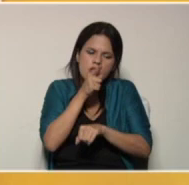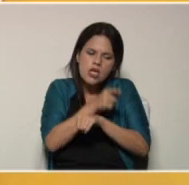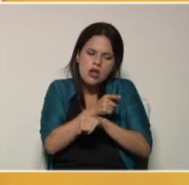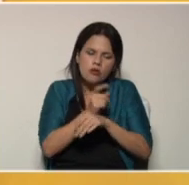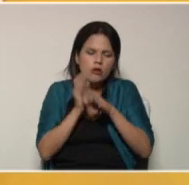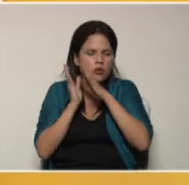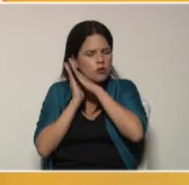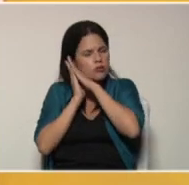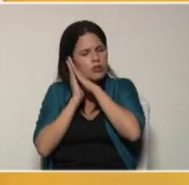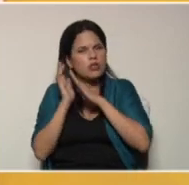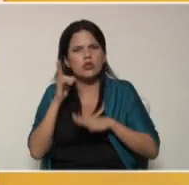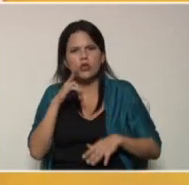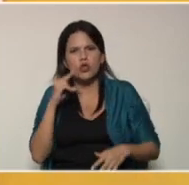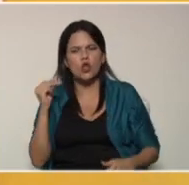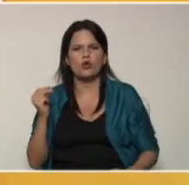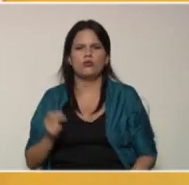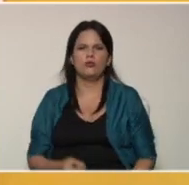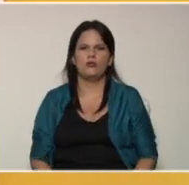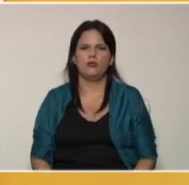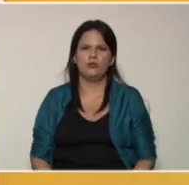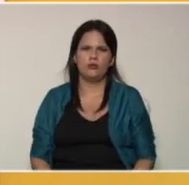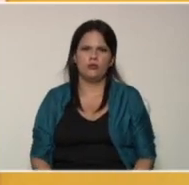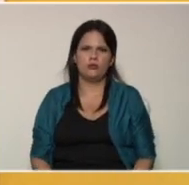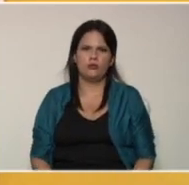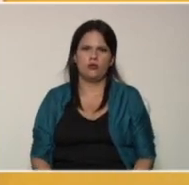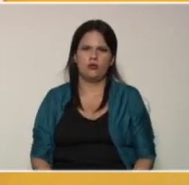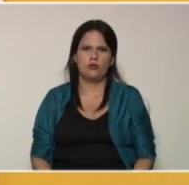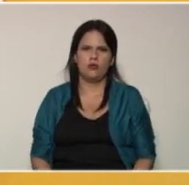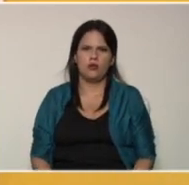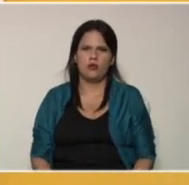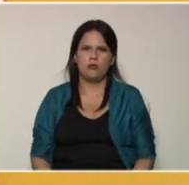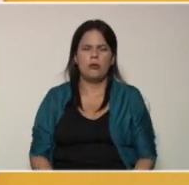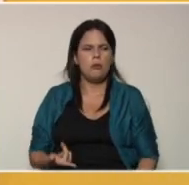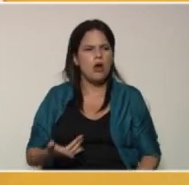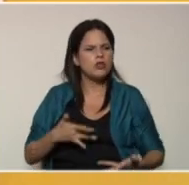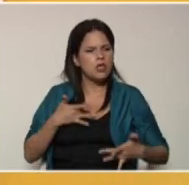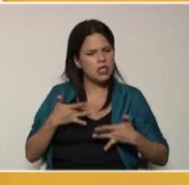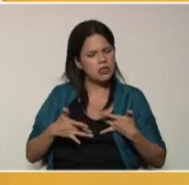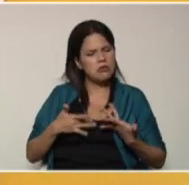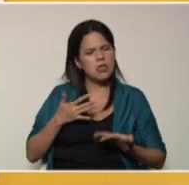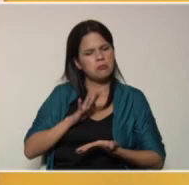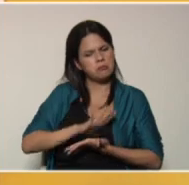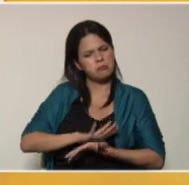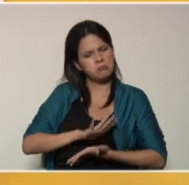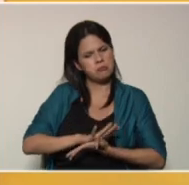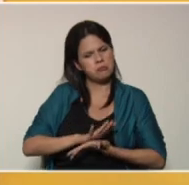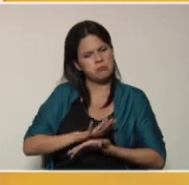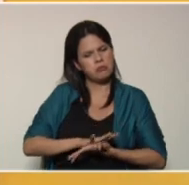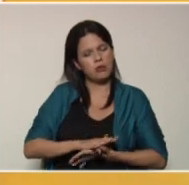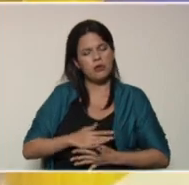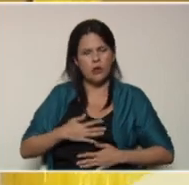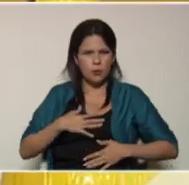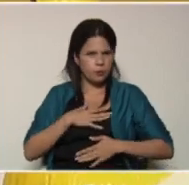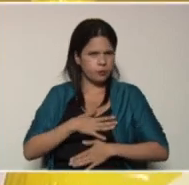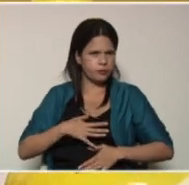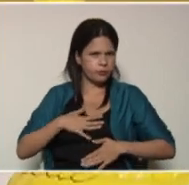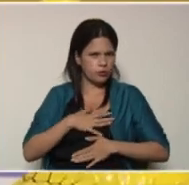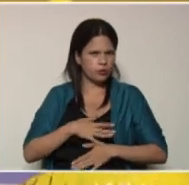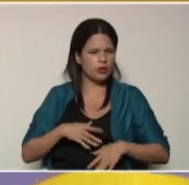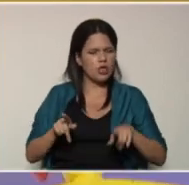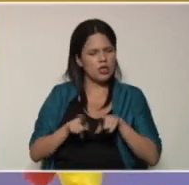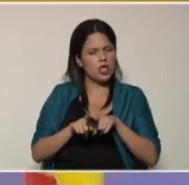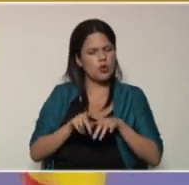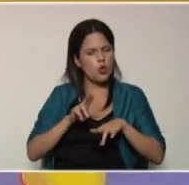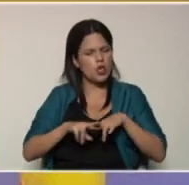vamos a ponernos con ellos en una actividad tranquila donde sea de disfrute tanto el representante como